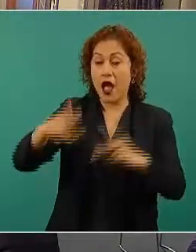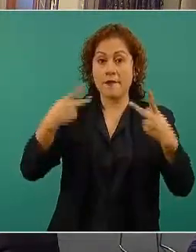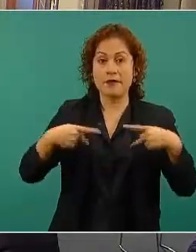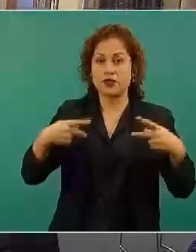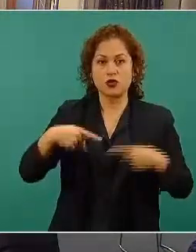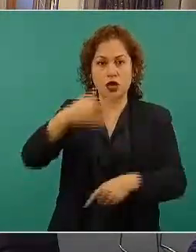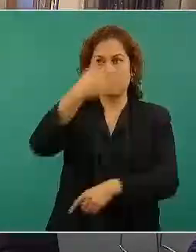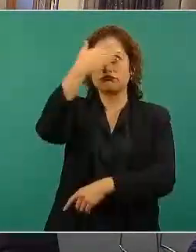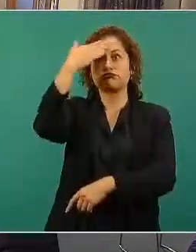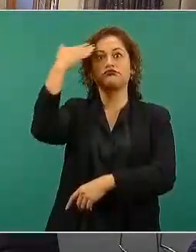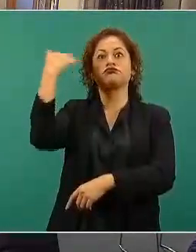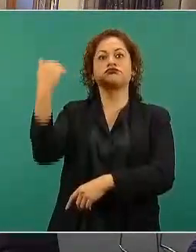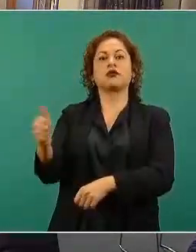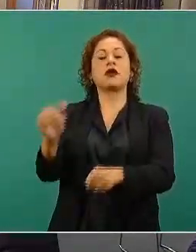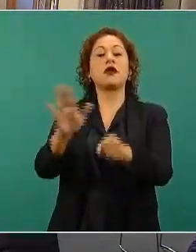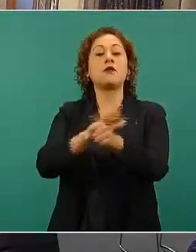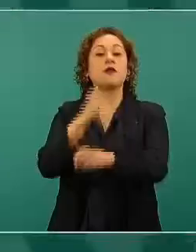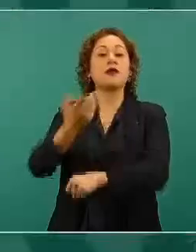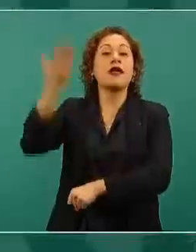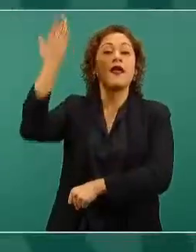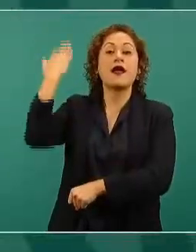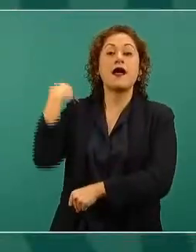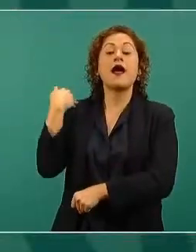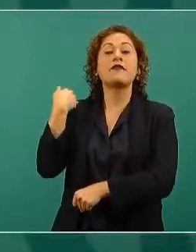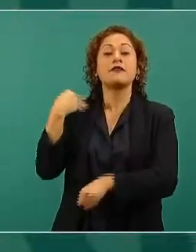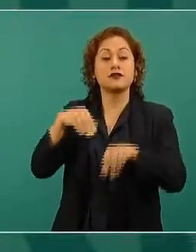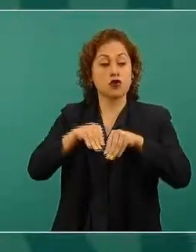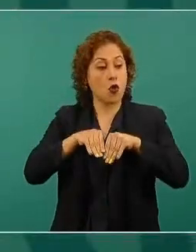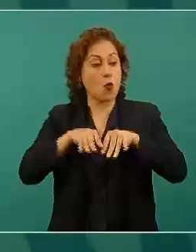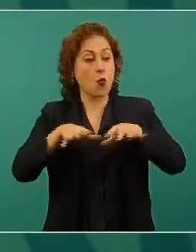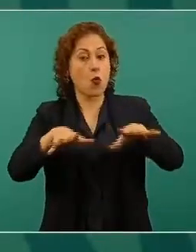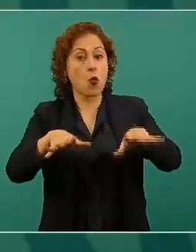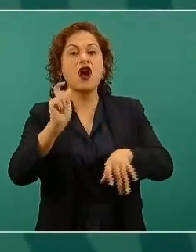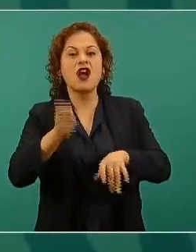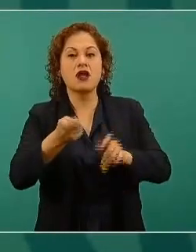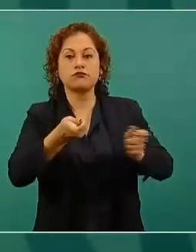cooptados para decirlo de manera elegante